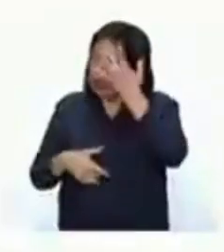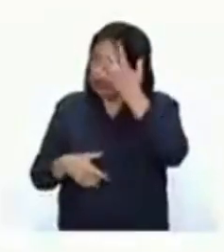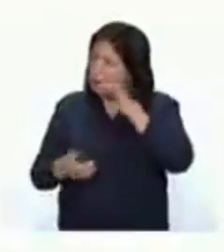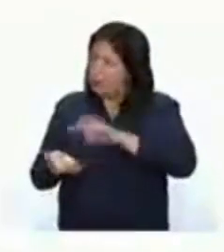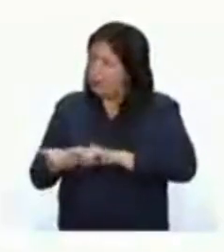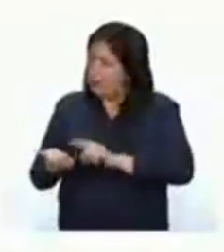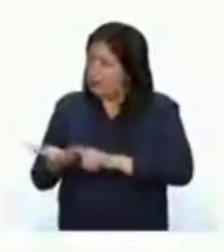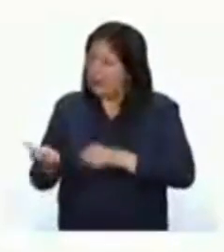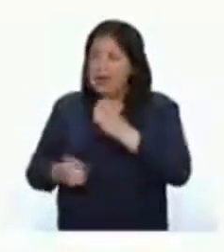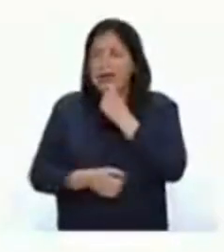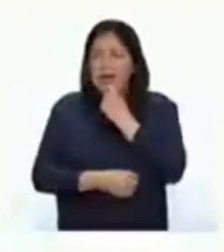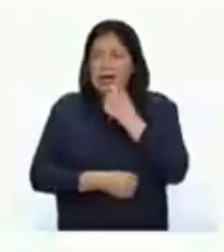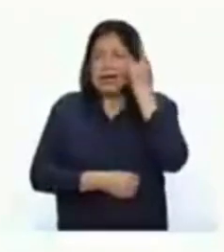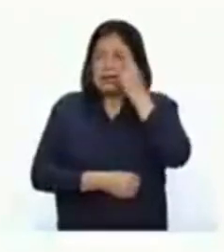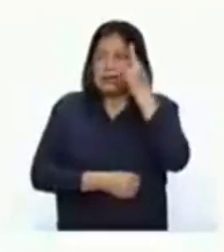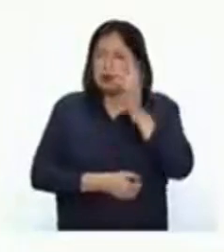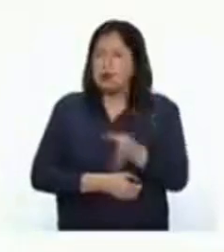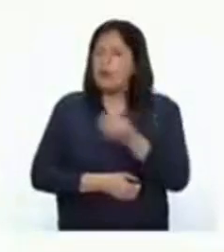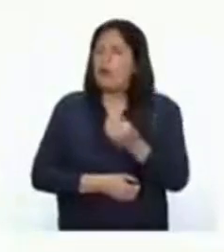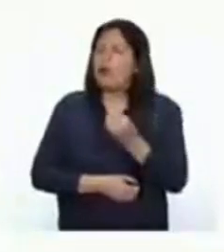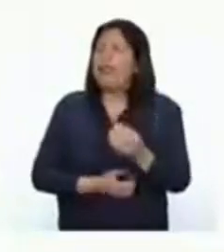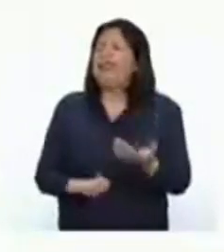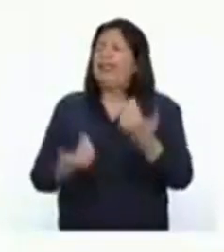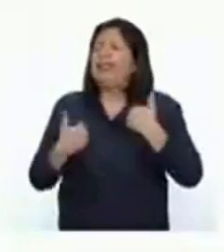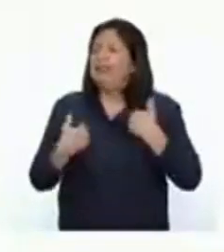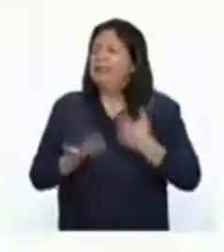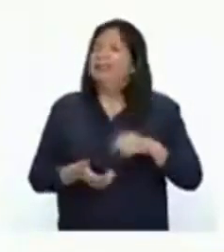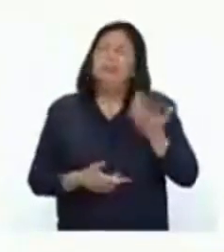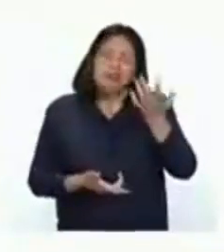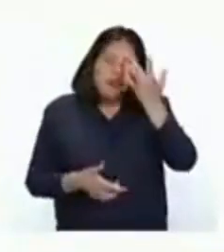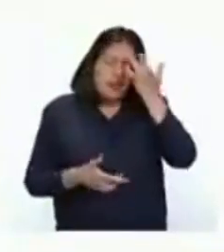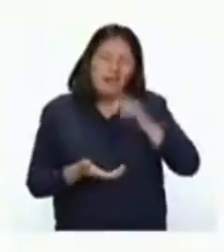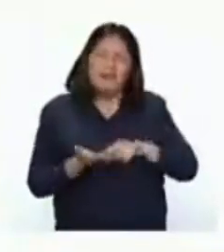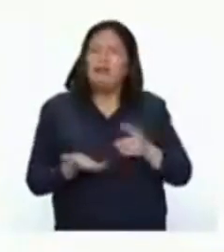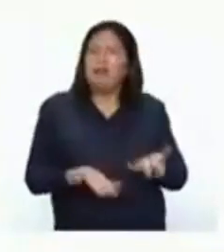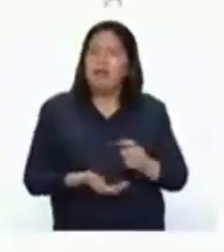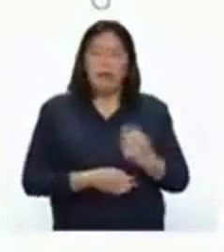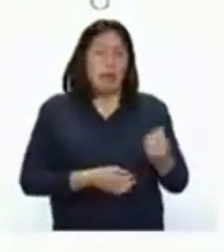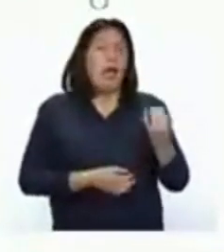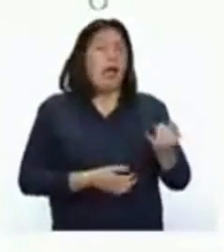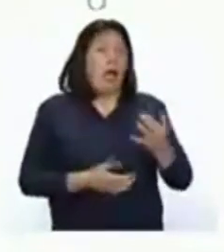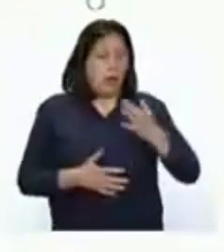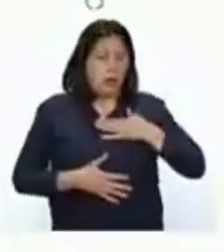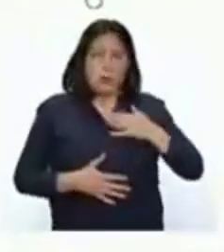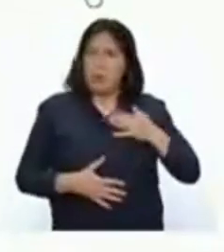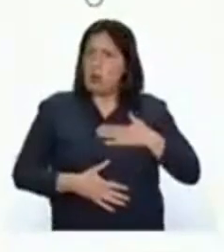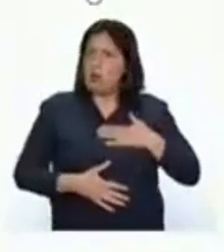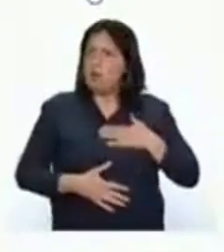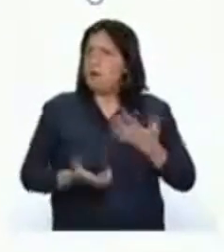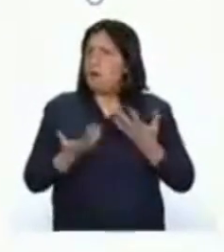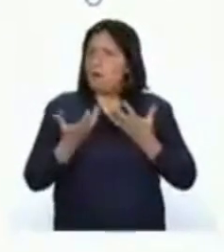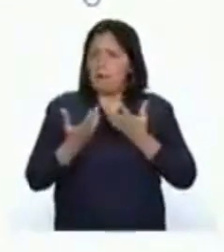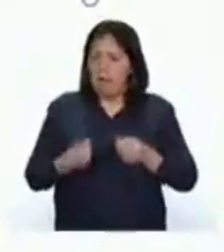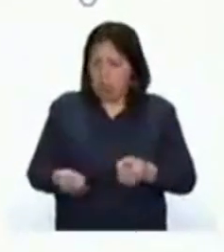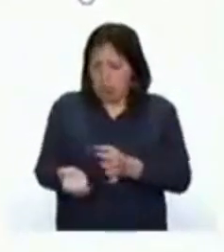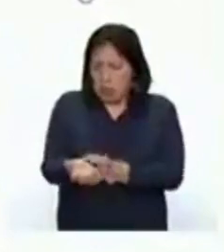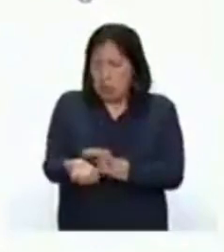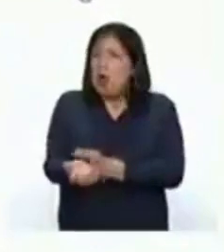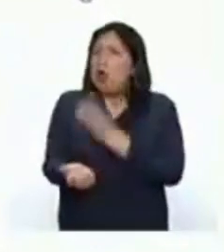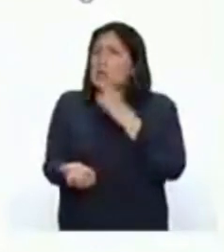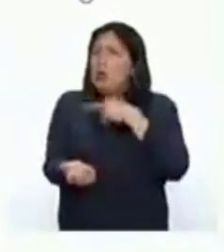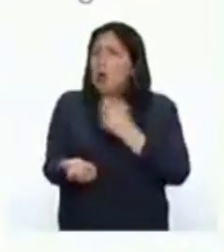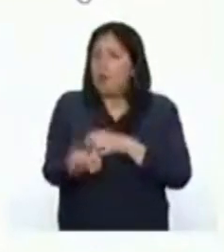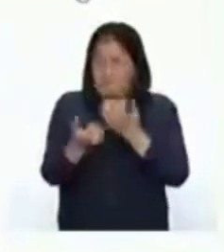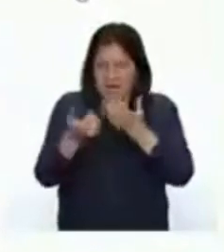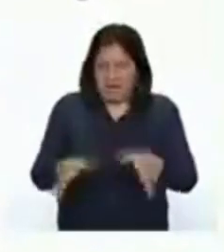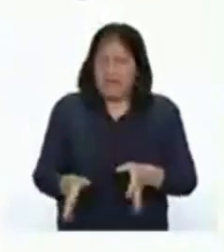encontré cuáles son las causas que pueden provocarla. Entre ellas se encuentra el hecho de que el cuerpo puede perder glóbulos rojos y hierro